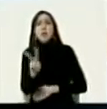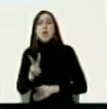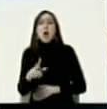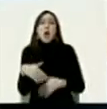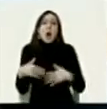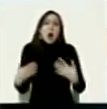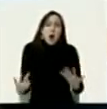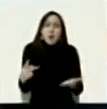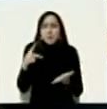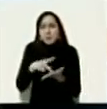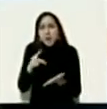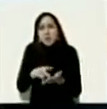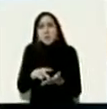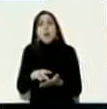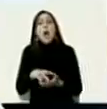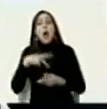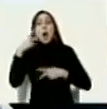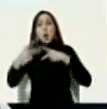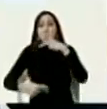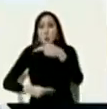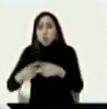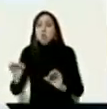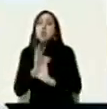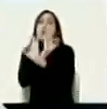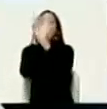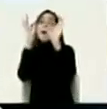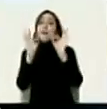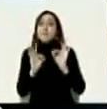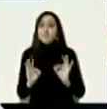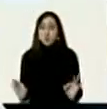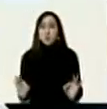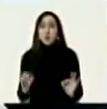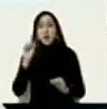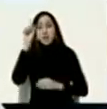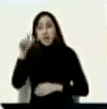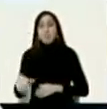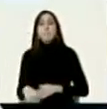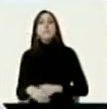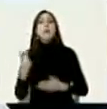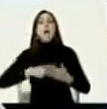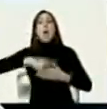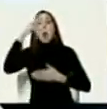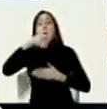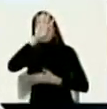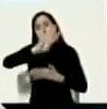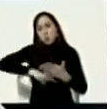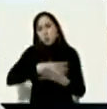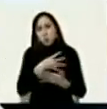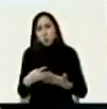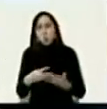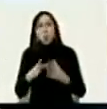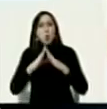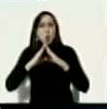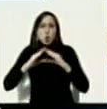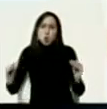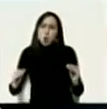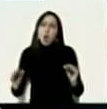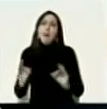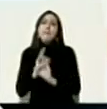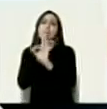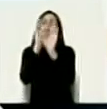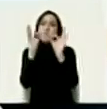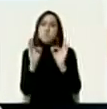participar en un proceso de esa naturaleza la conformación de la agenda la conformación de las pautas del formato